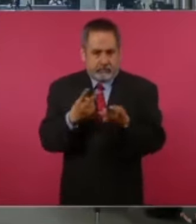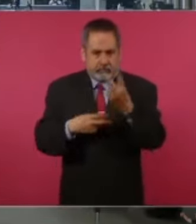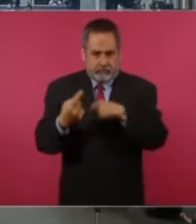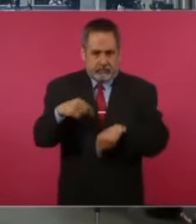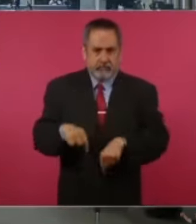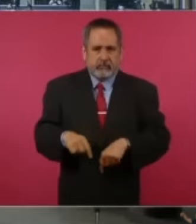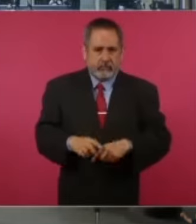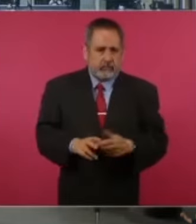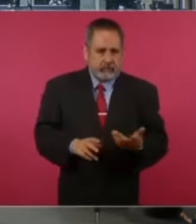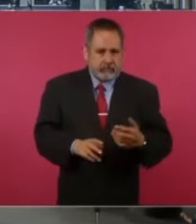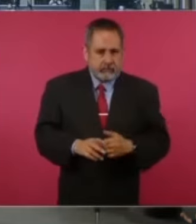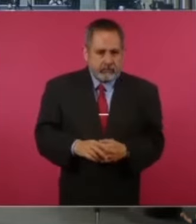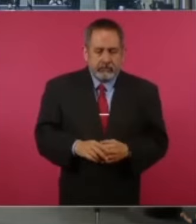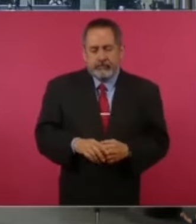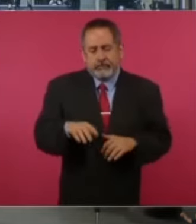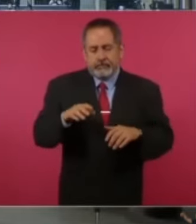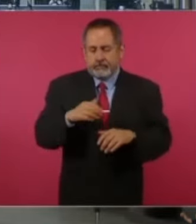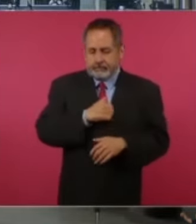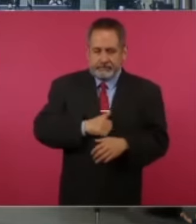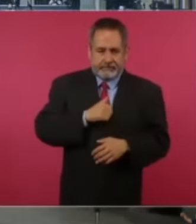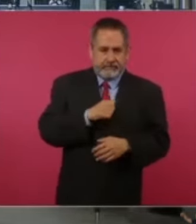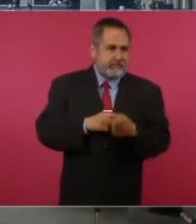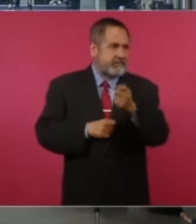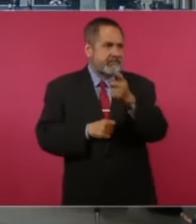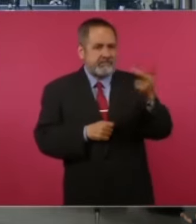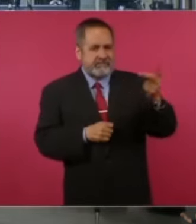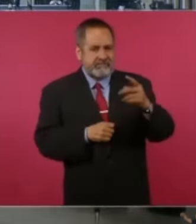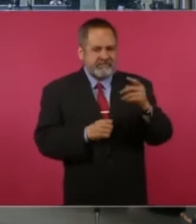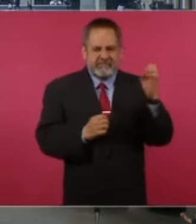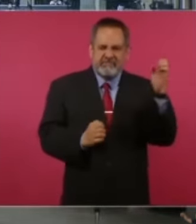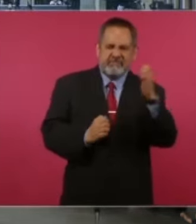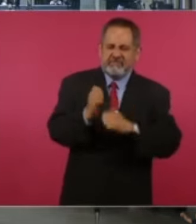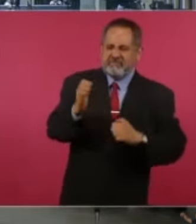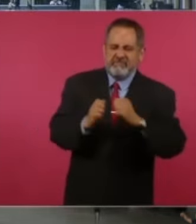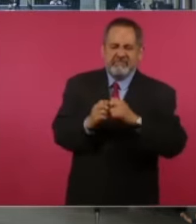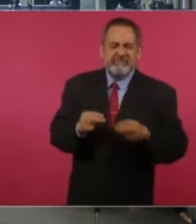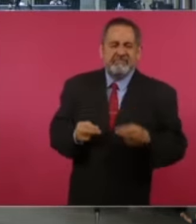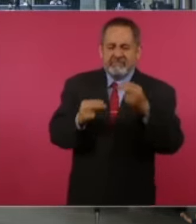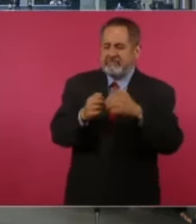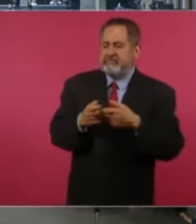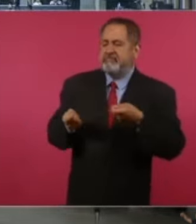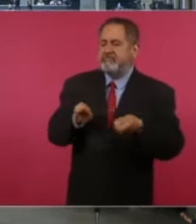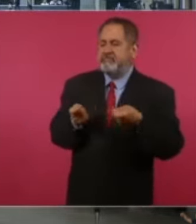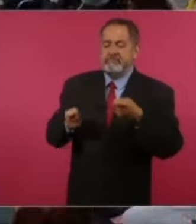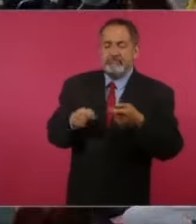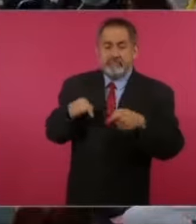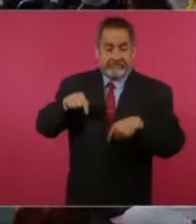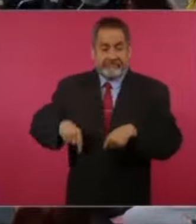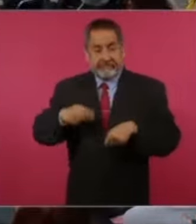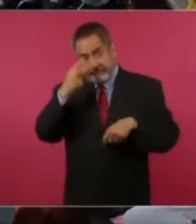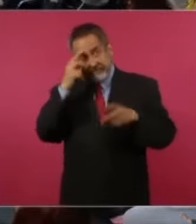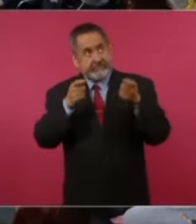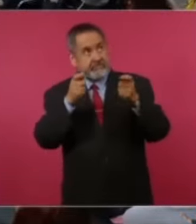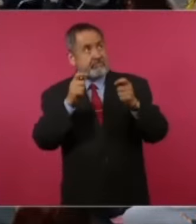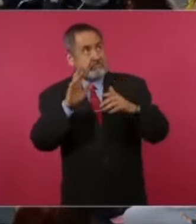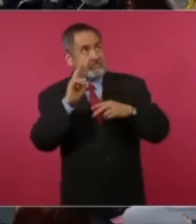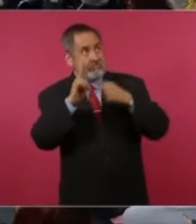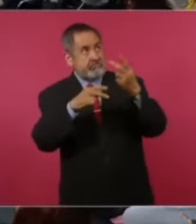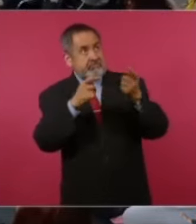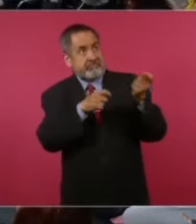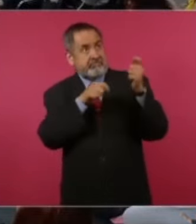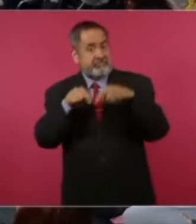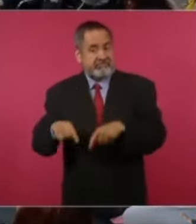caen, son presas de agencias estafadoras que los manejan desde aquí, prometiéndoles